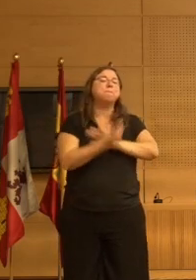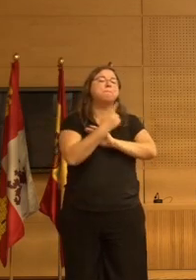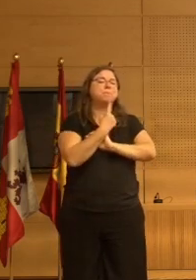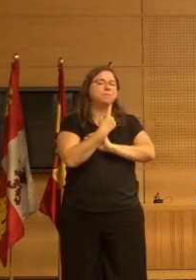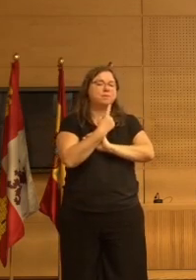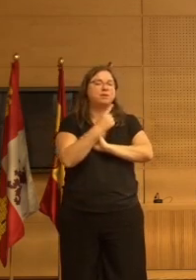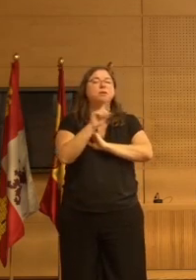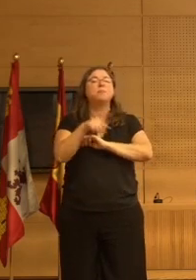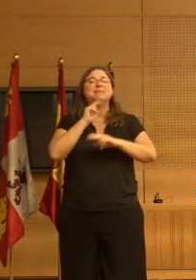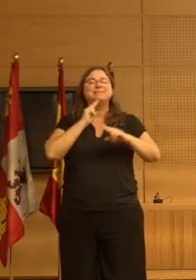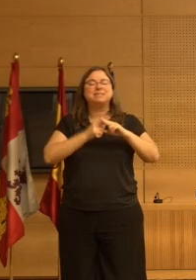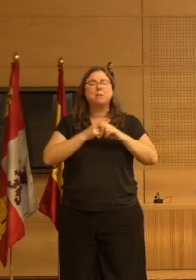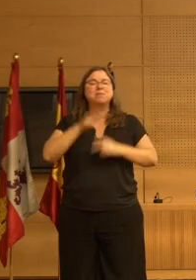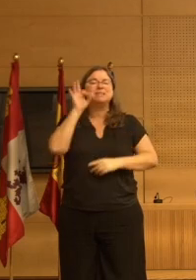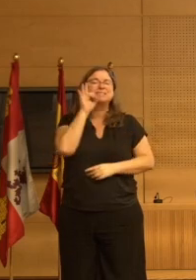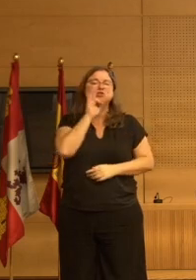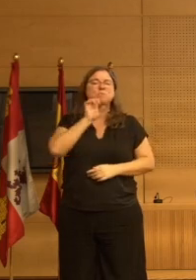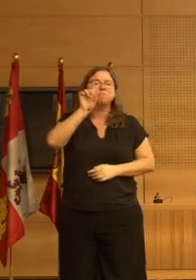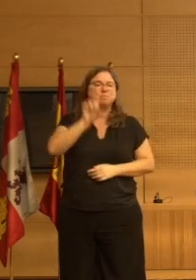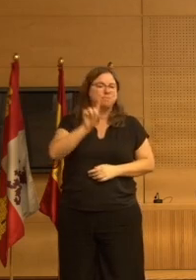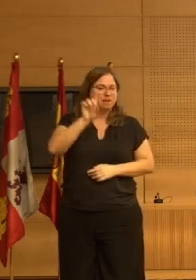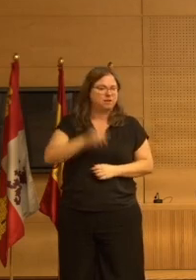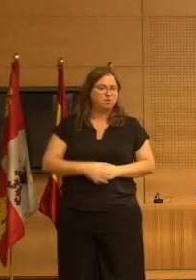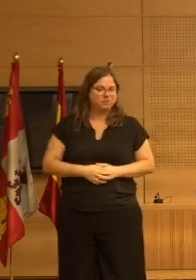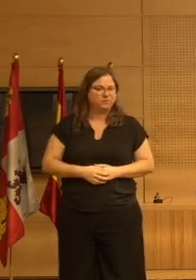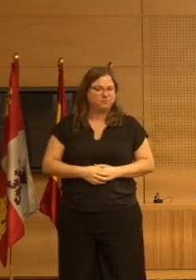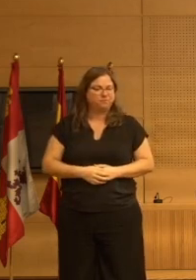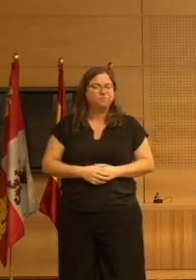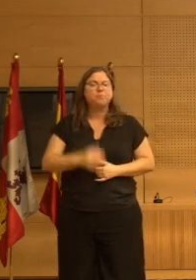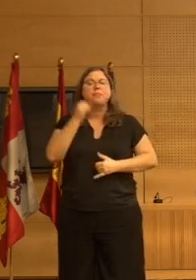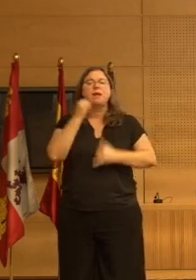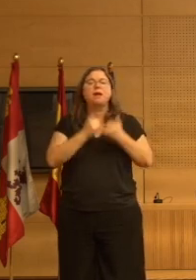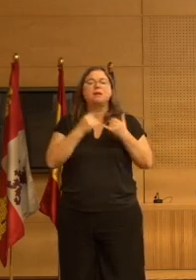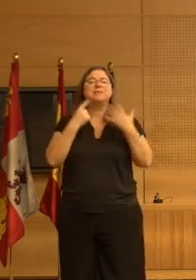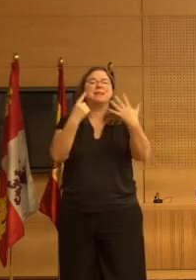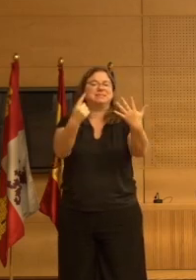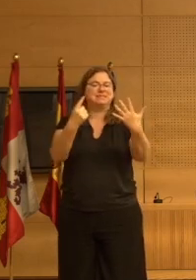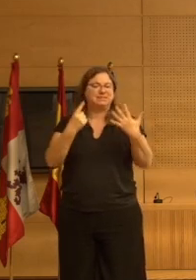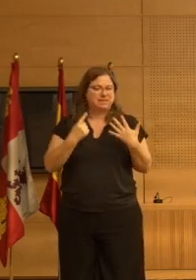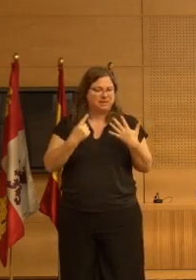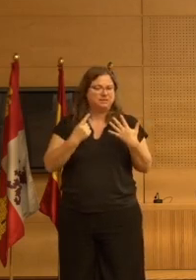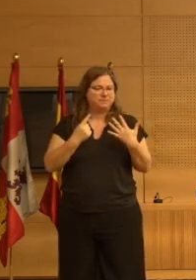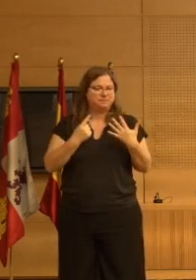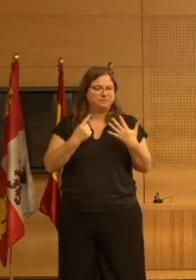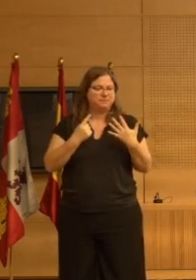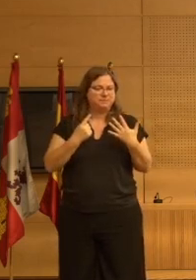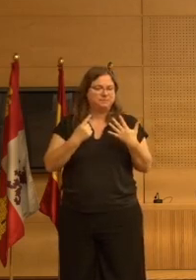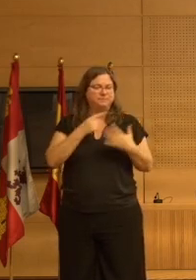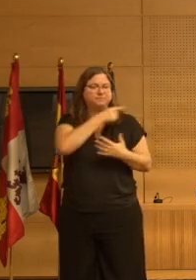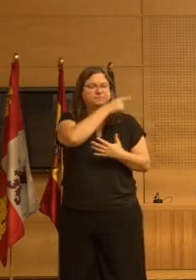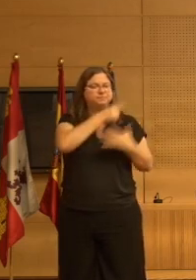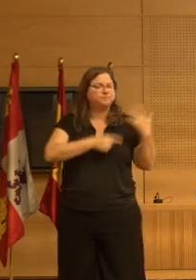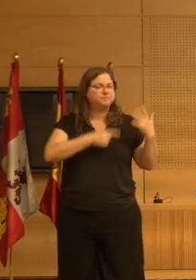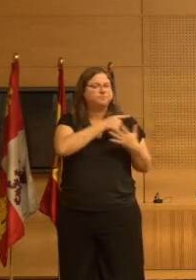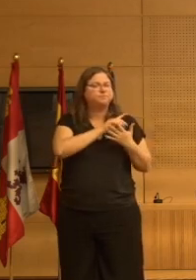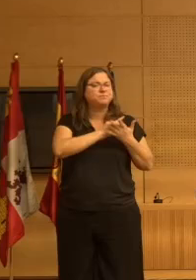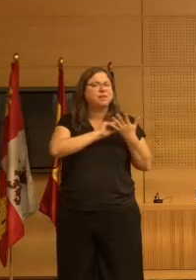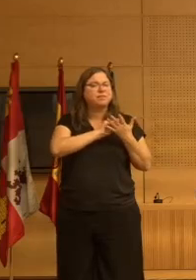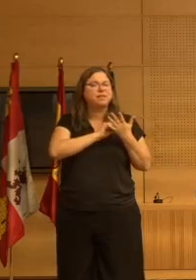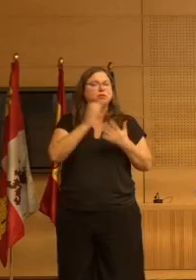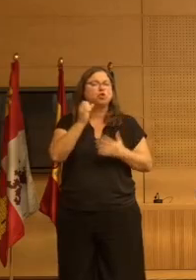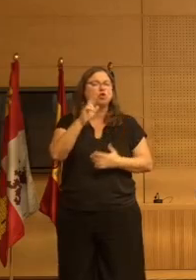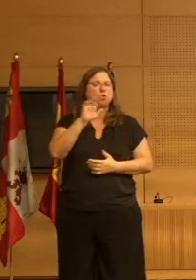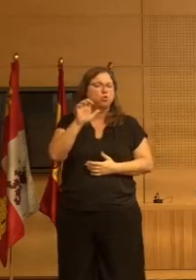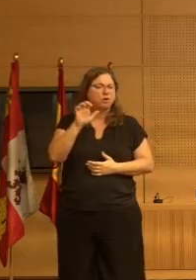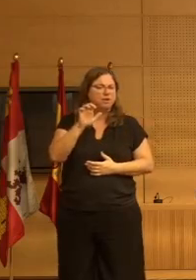el síndrome primario bueno tal que definimos seis síndromes esto sería digamos los datos core